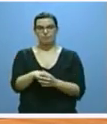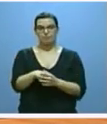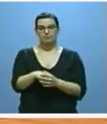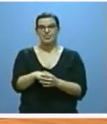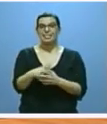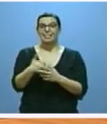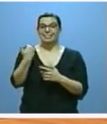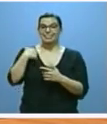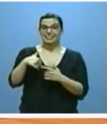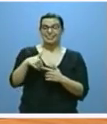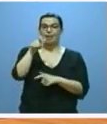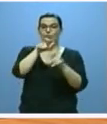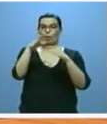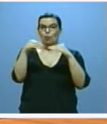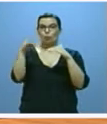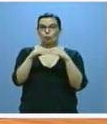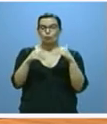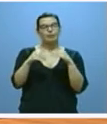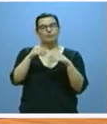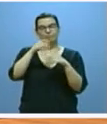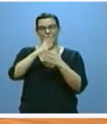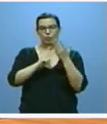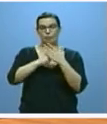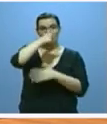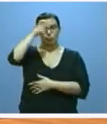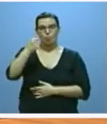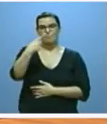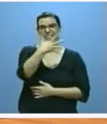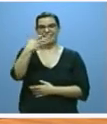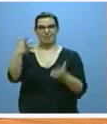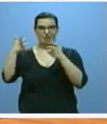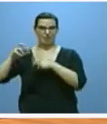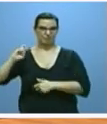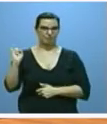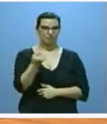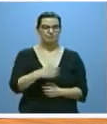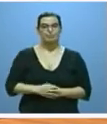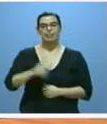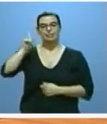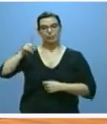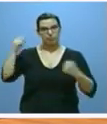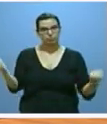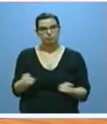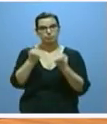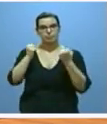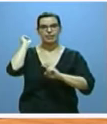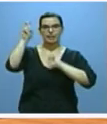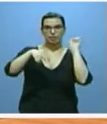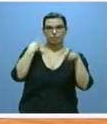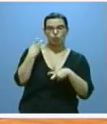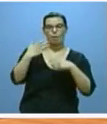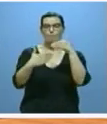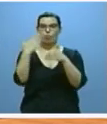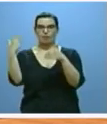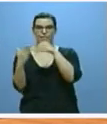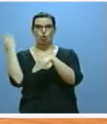beneficiando a más de 1.500 localidades. Asimismo se encuentran en marcha las acciones de reforma y modernización de